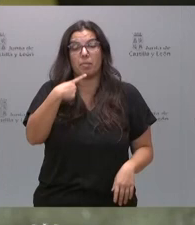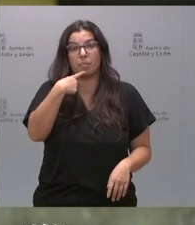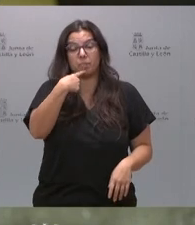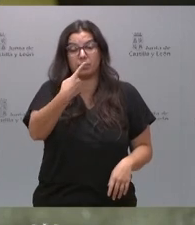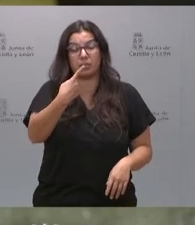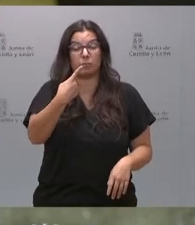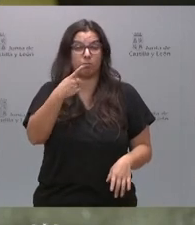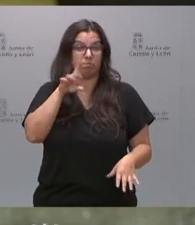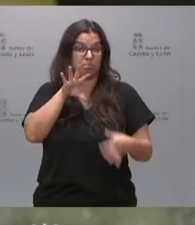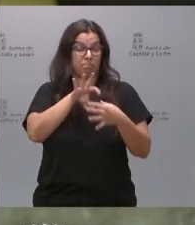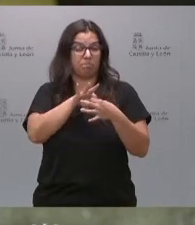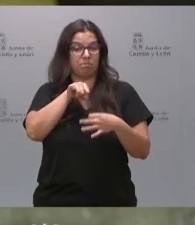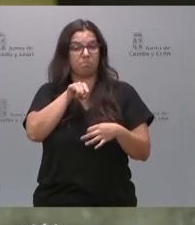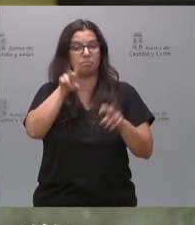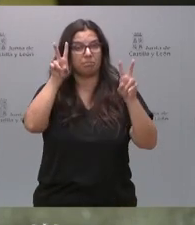este sentido,